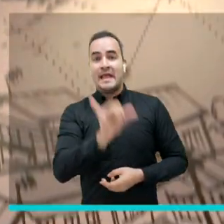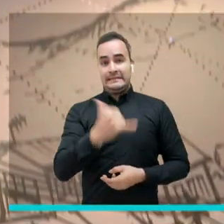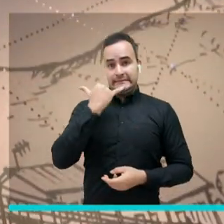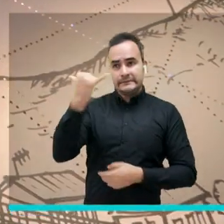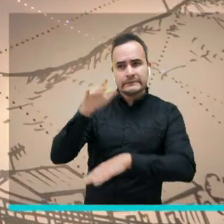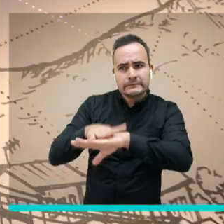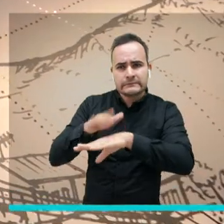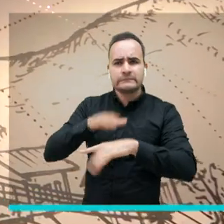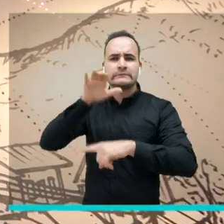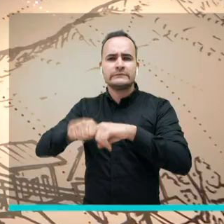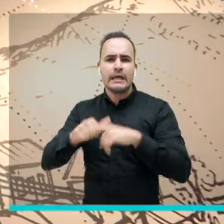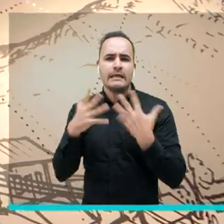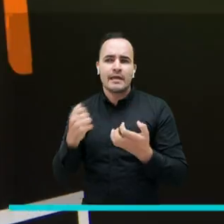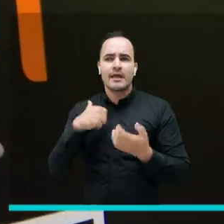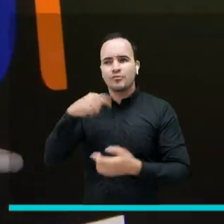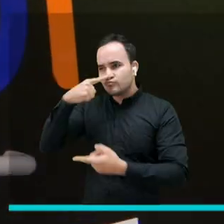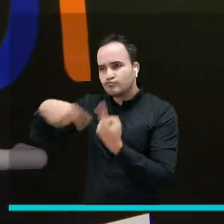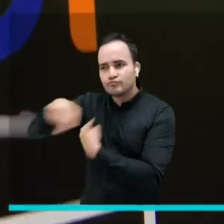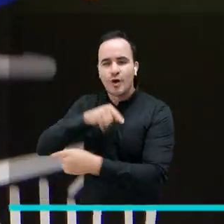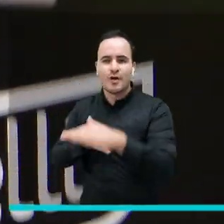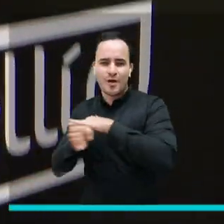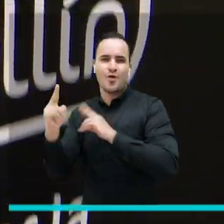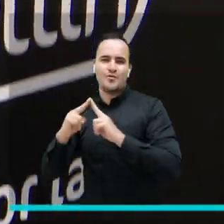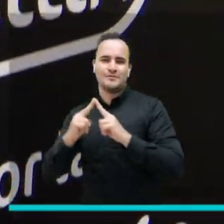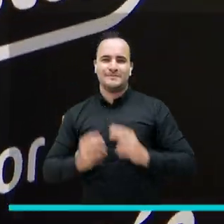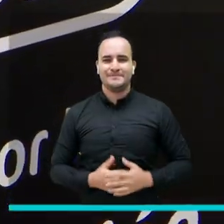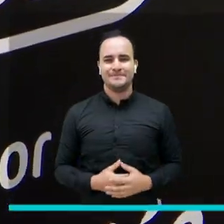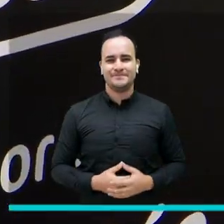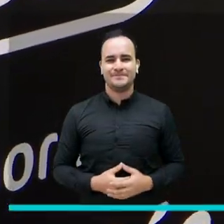9590 ext. 115.